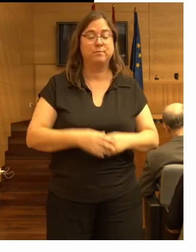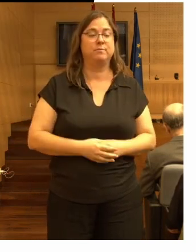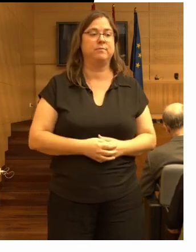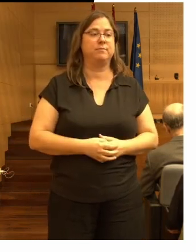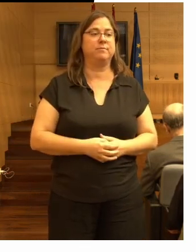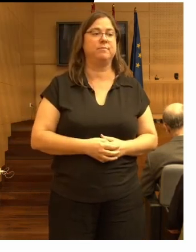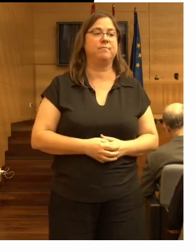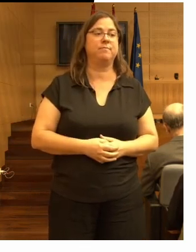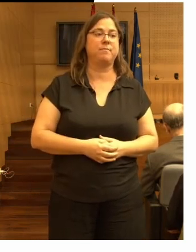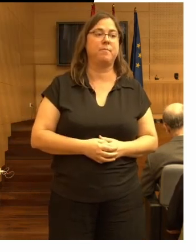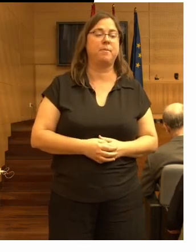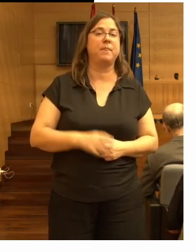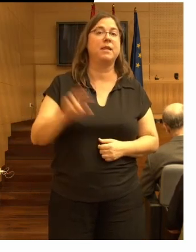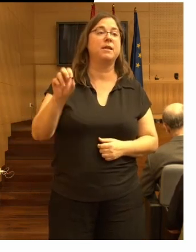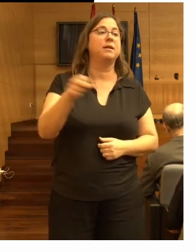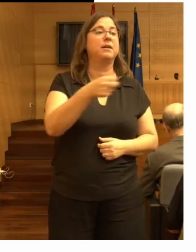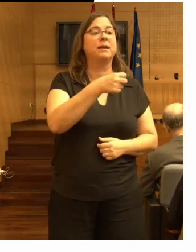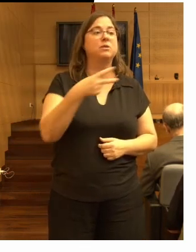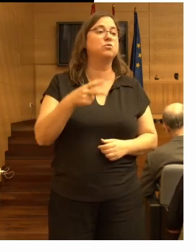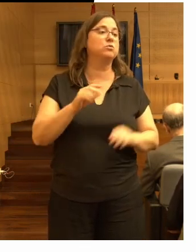empezaron a